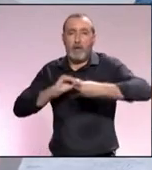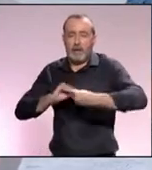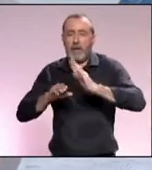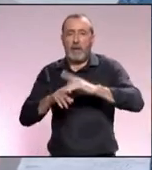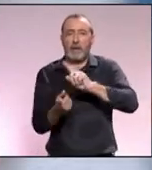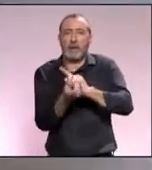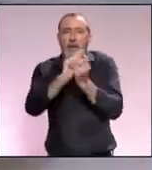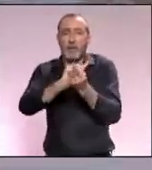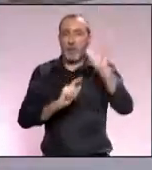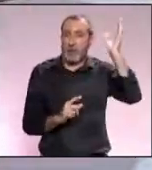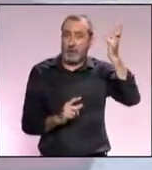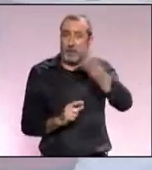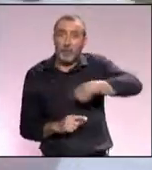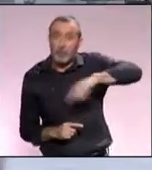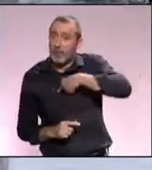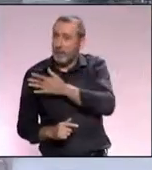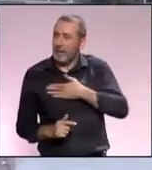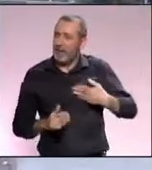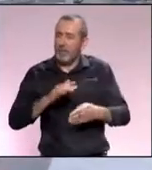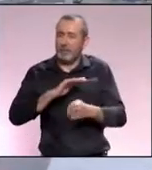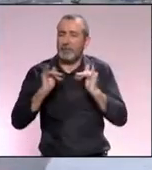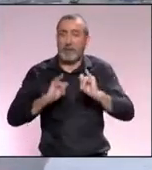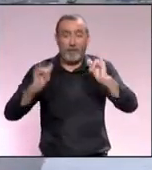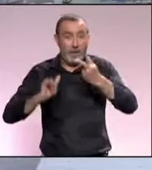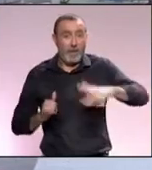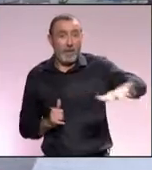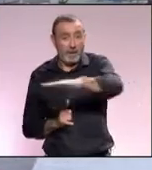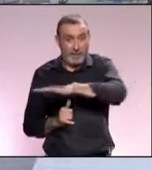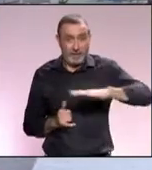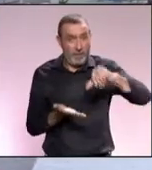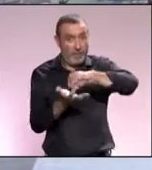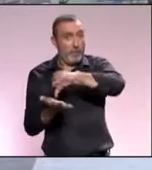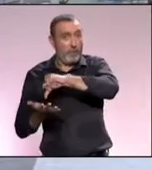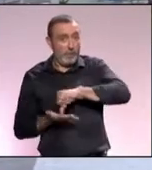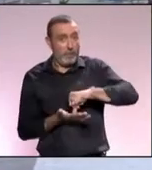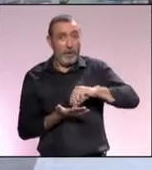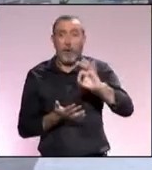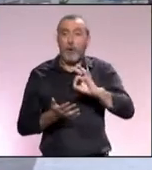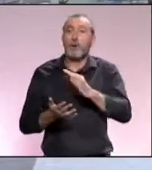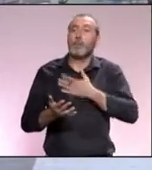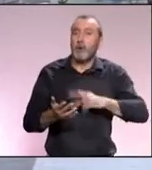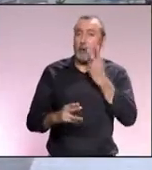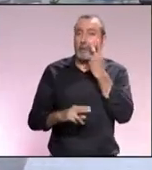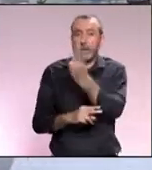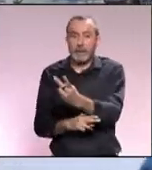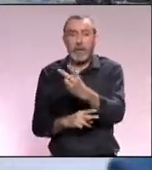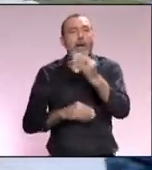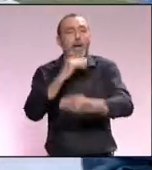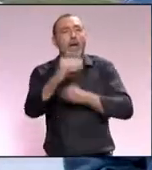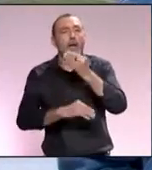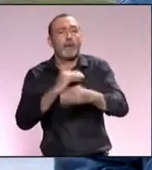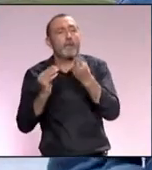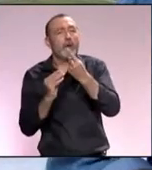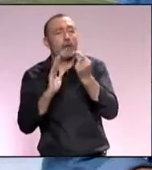al cambio climático y nosotros si queremos seguir disfrutando de los espacios de nuestra ciudad o de la que visitamos tenemos que